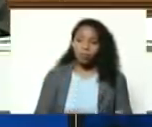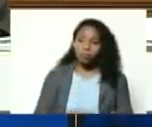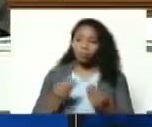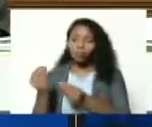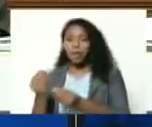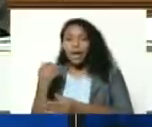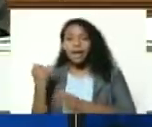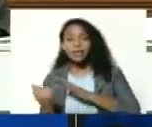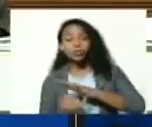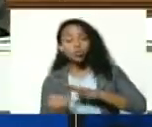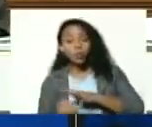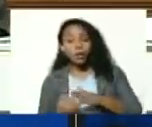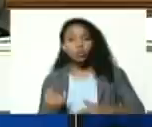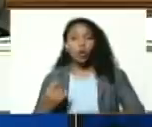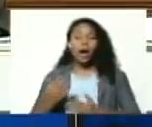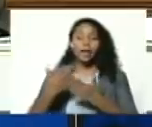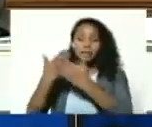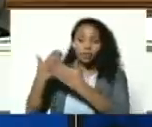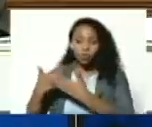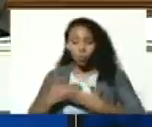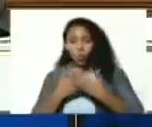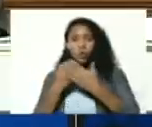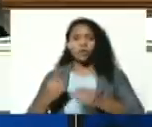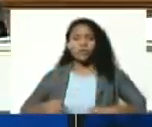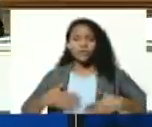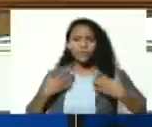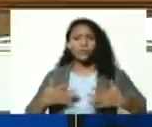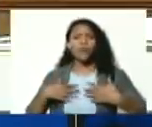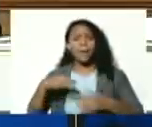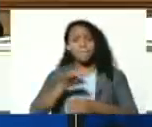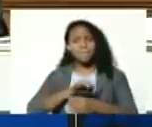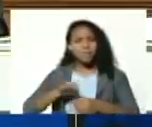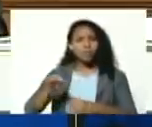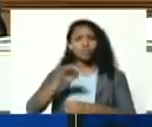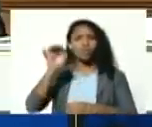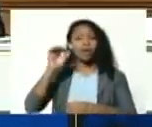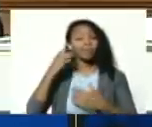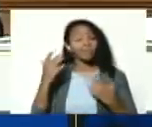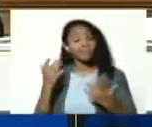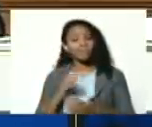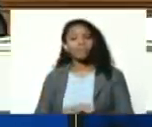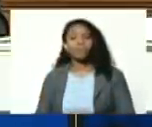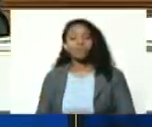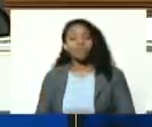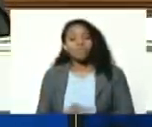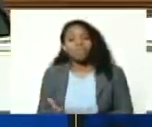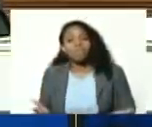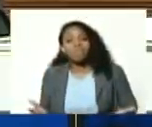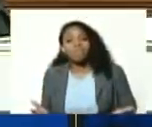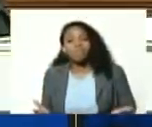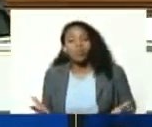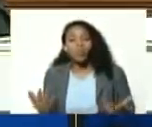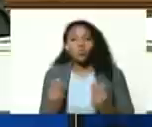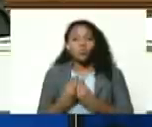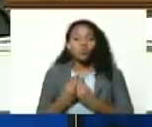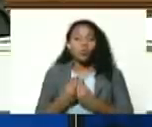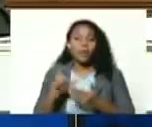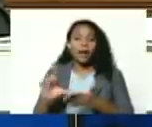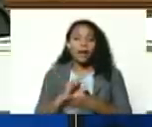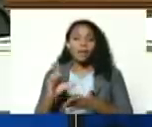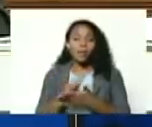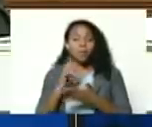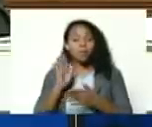instrumento de estudio de disfrute de goce espiritual así que un conjunto de libros a